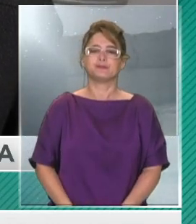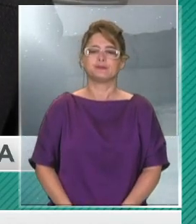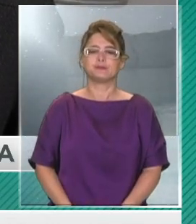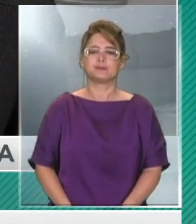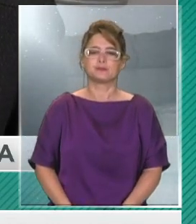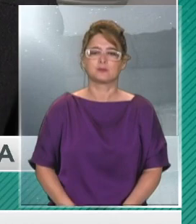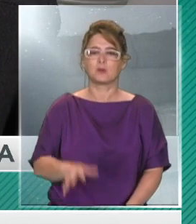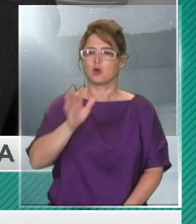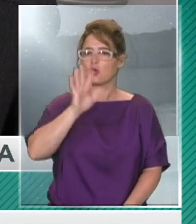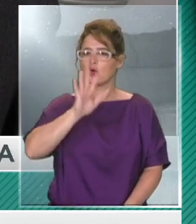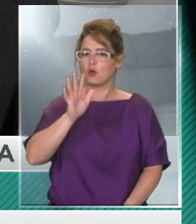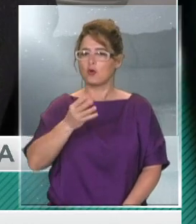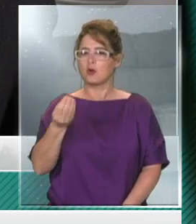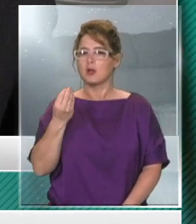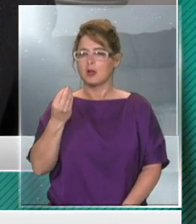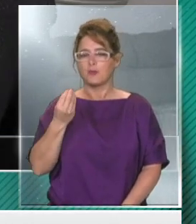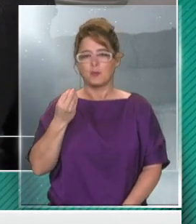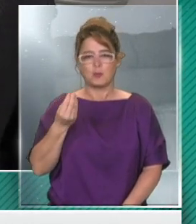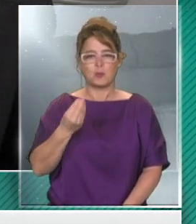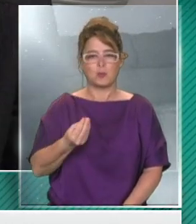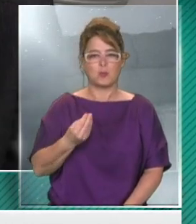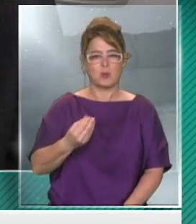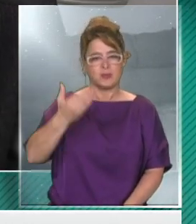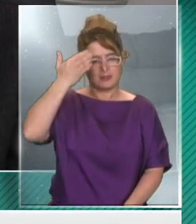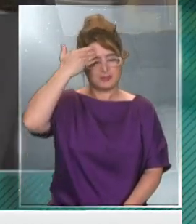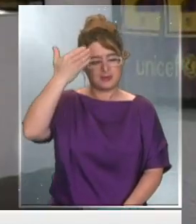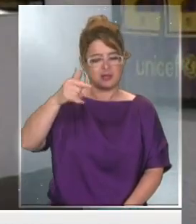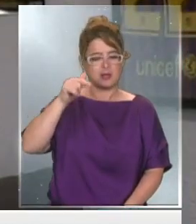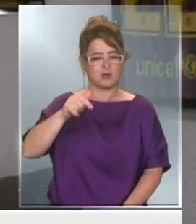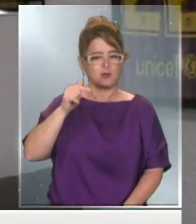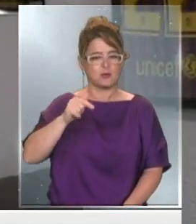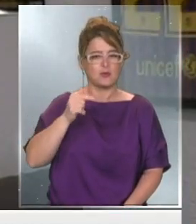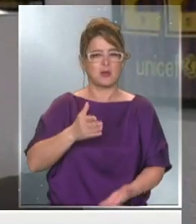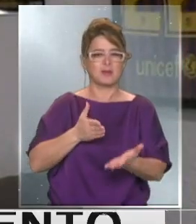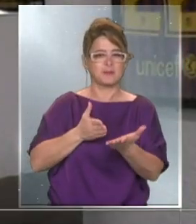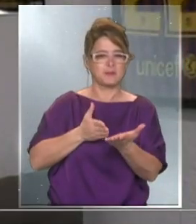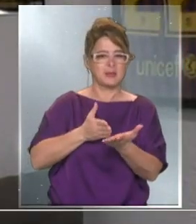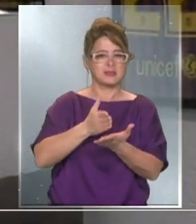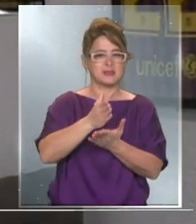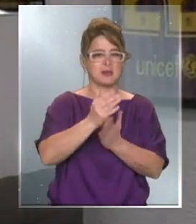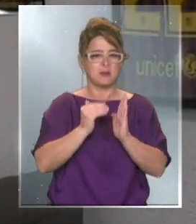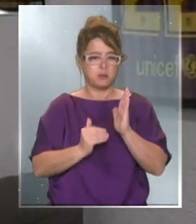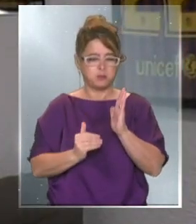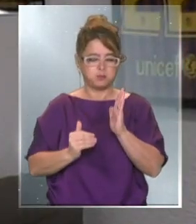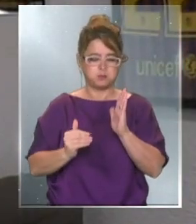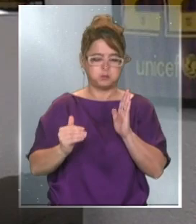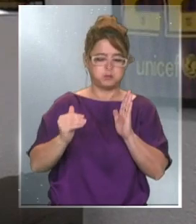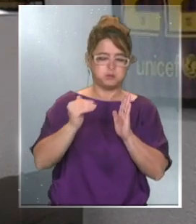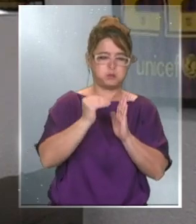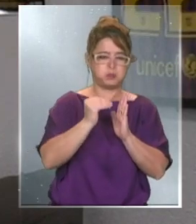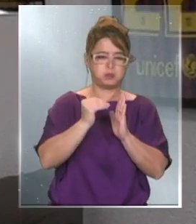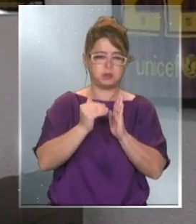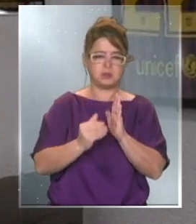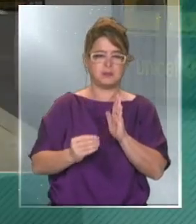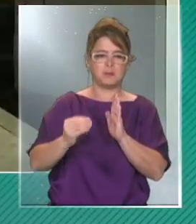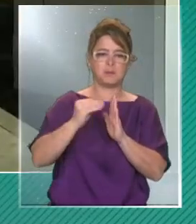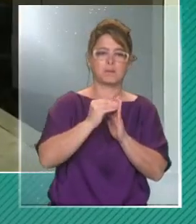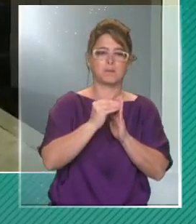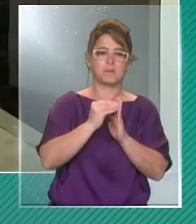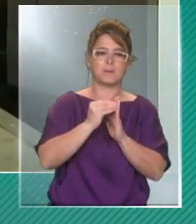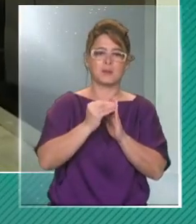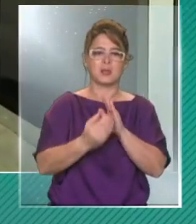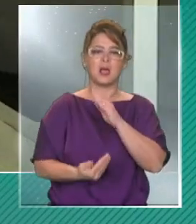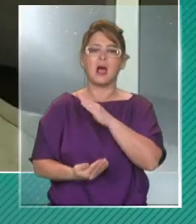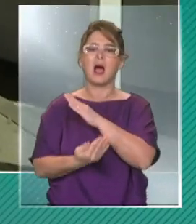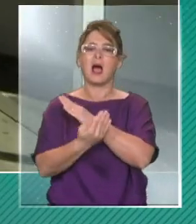¿Qué tal? Buenos días Priscila. Sí, verdad que hoy día comenzaba este confinamiento un poco mayor. Lo cierto es que a primera hora de la mañana